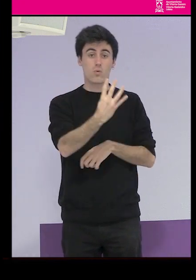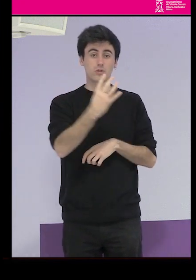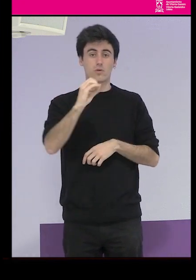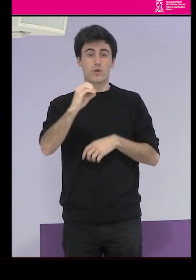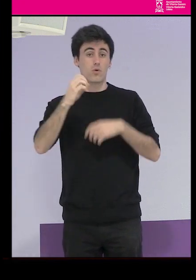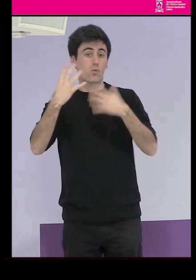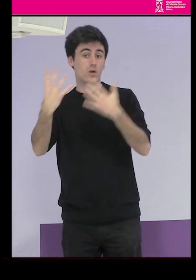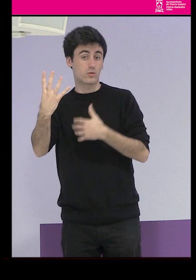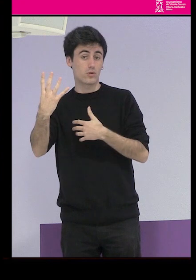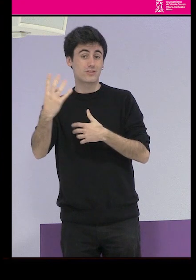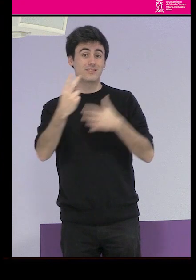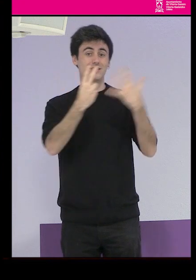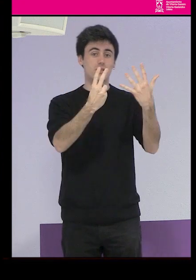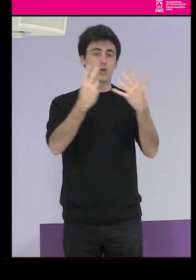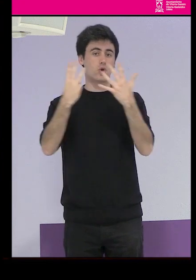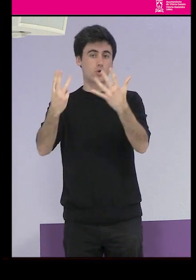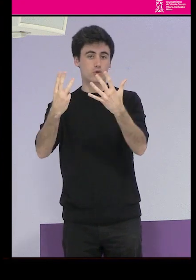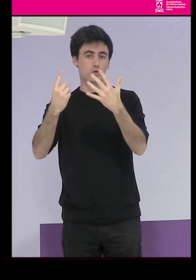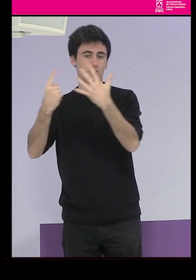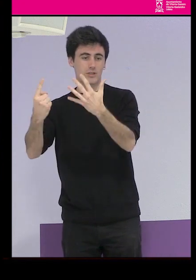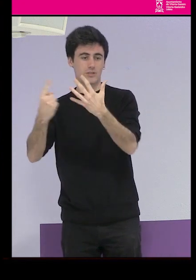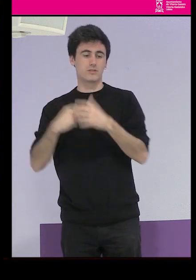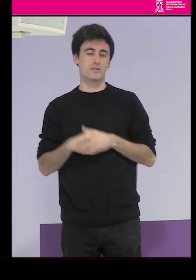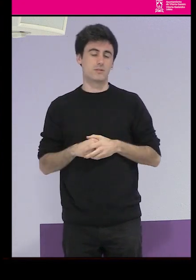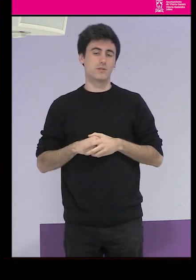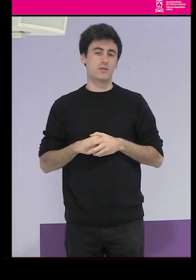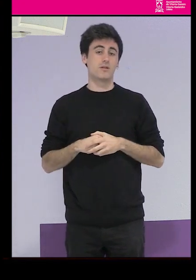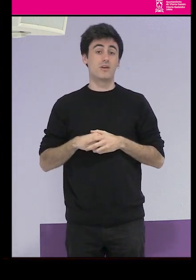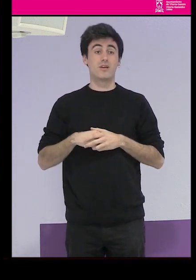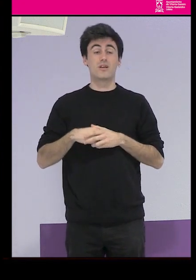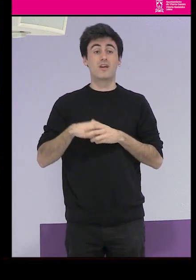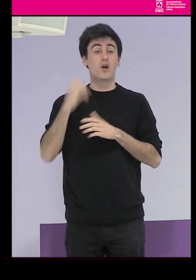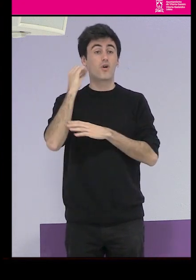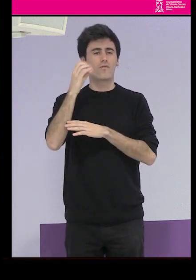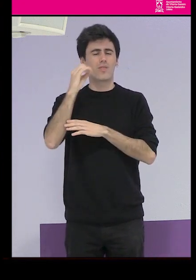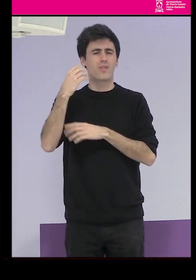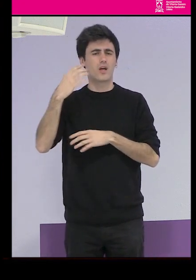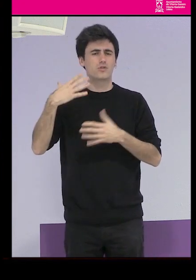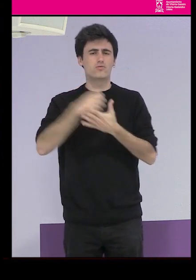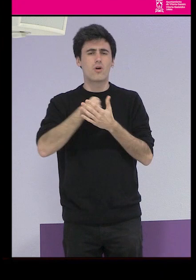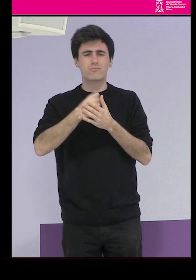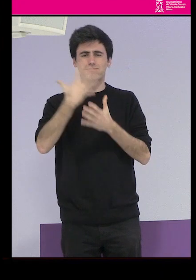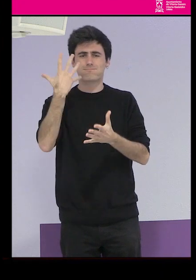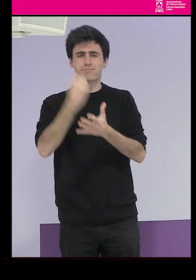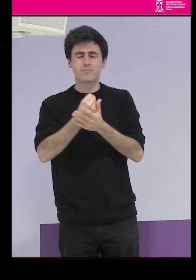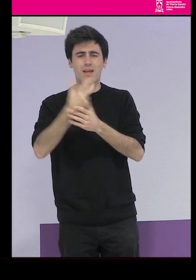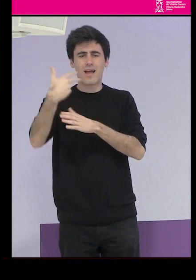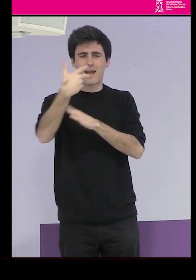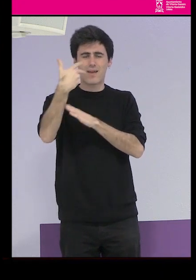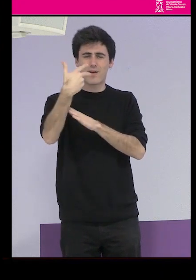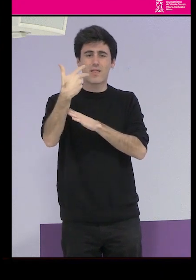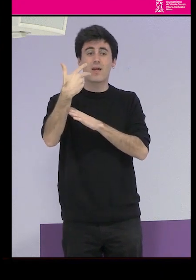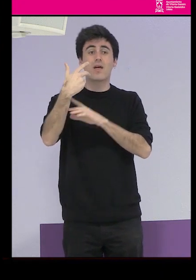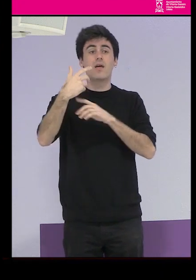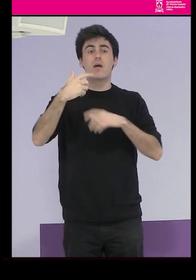-786. La conferencia va a quedar grabada, como ya todas sabemos, y luego está disponible en la